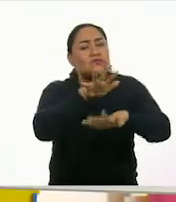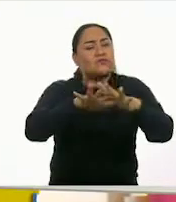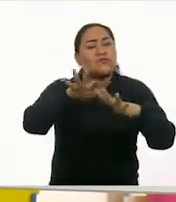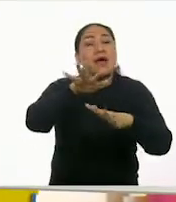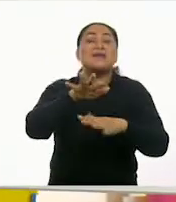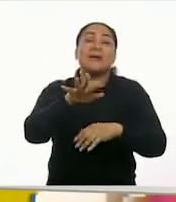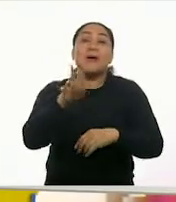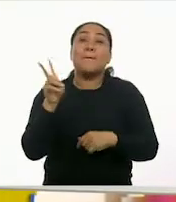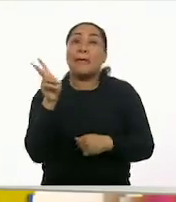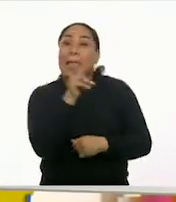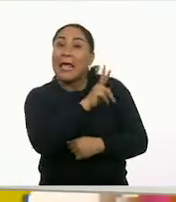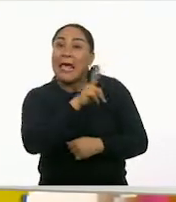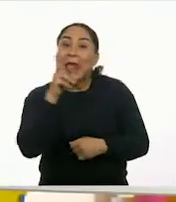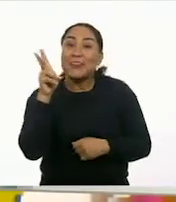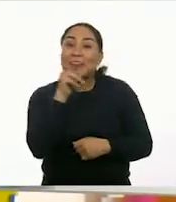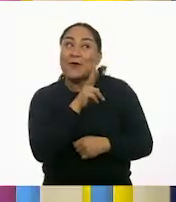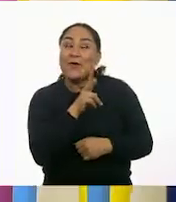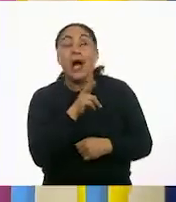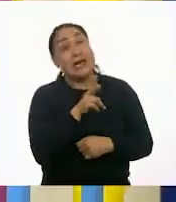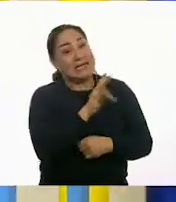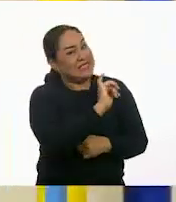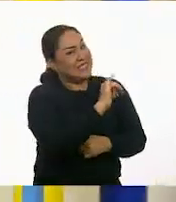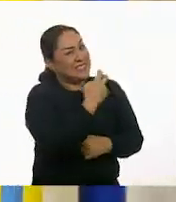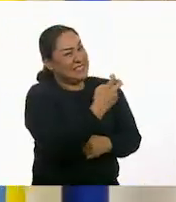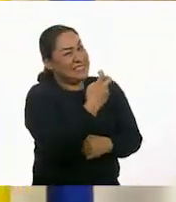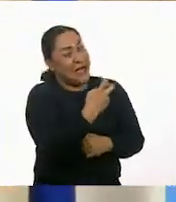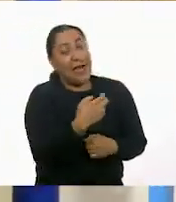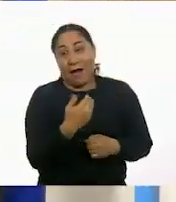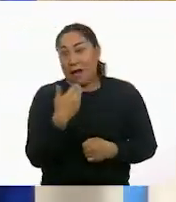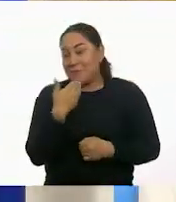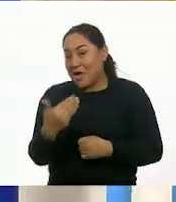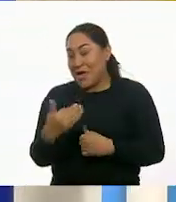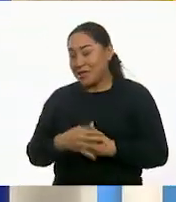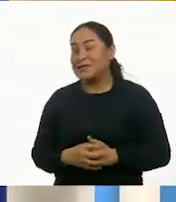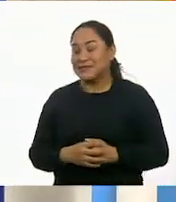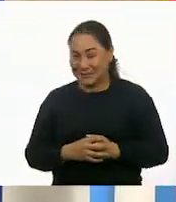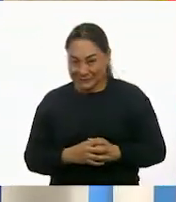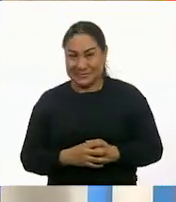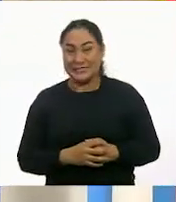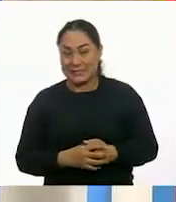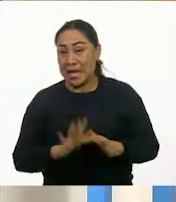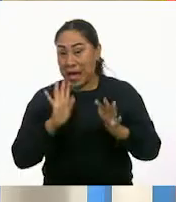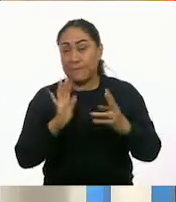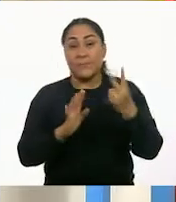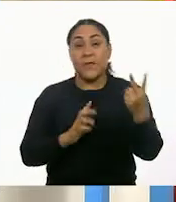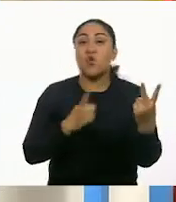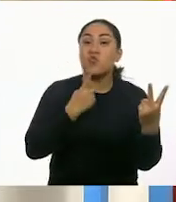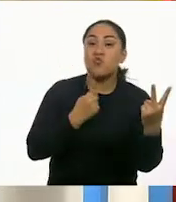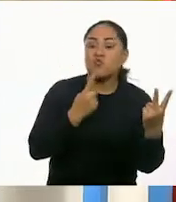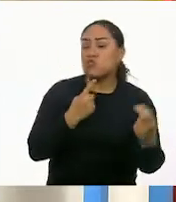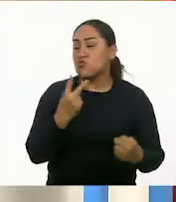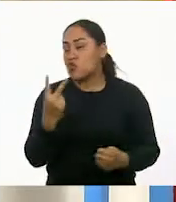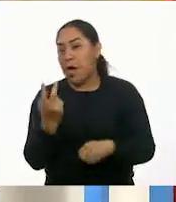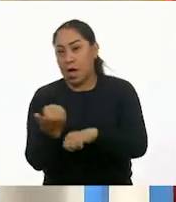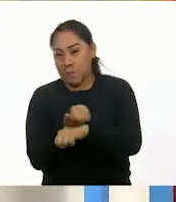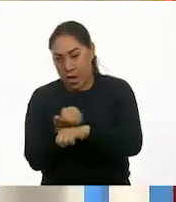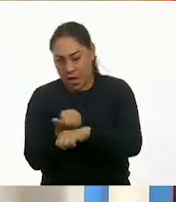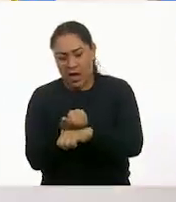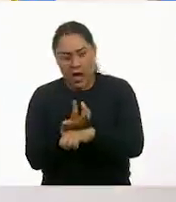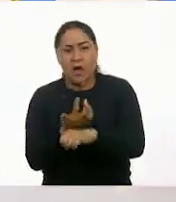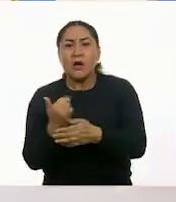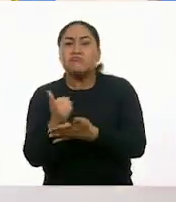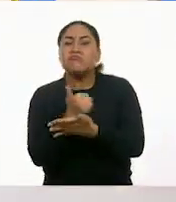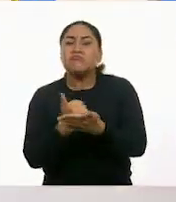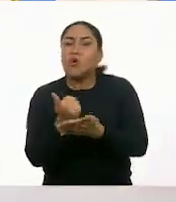Viento. ¡Exactamente! Muy bien. Entonces ya tenemos dos rojas, dos amarillas. ¿Estás fijado que no nos han salido